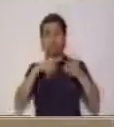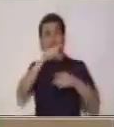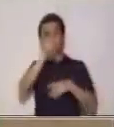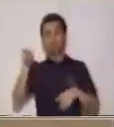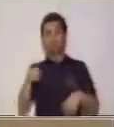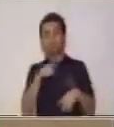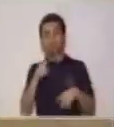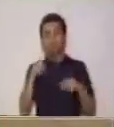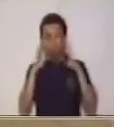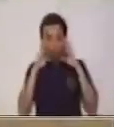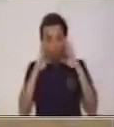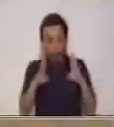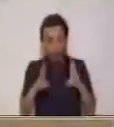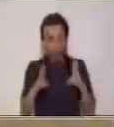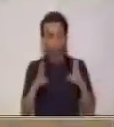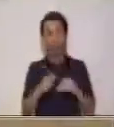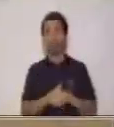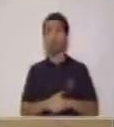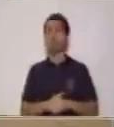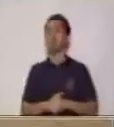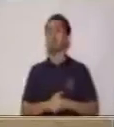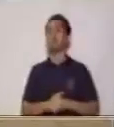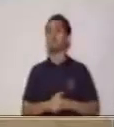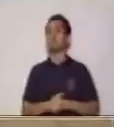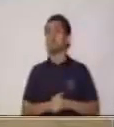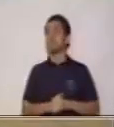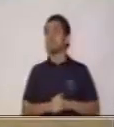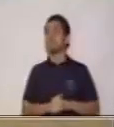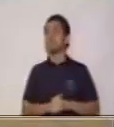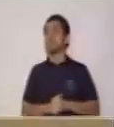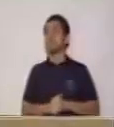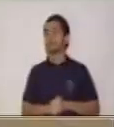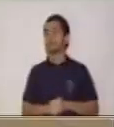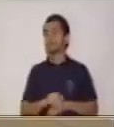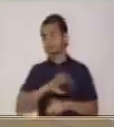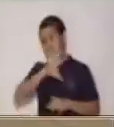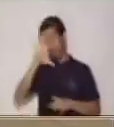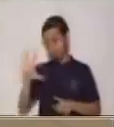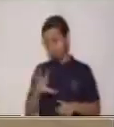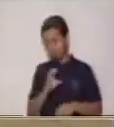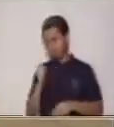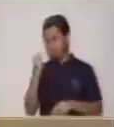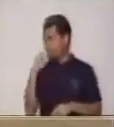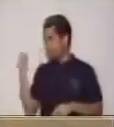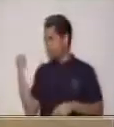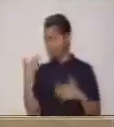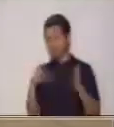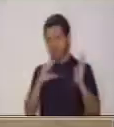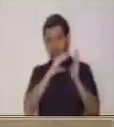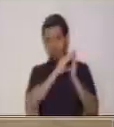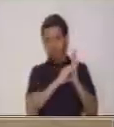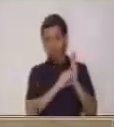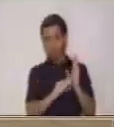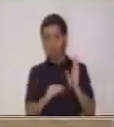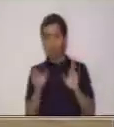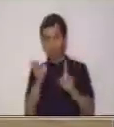captar la atención de todas las personas. Después de haber visto esto, que corresponde a los textos persuasivos,